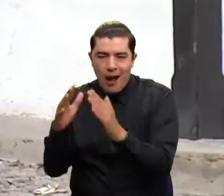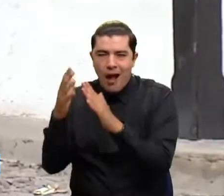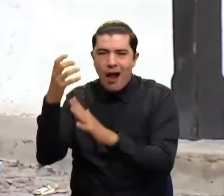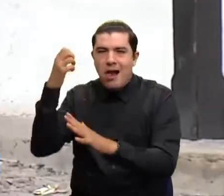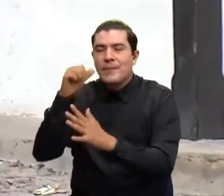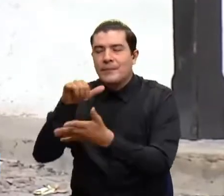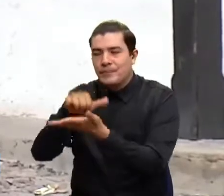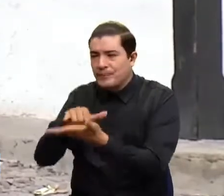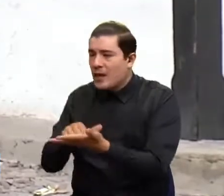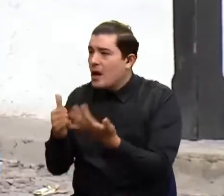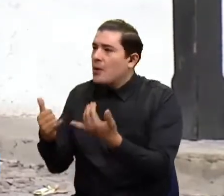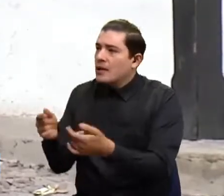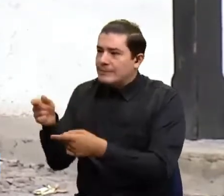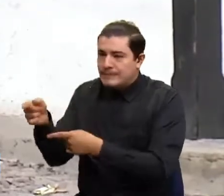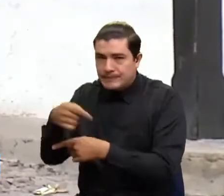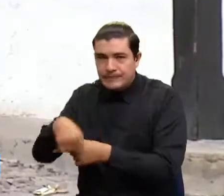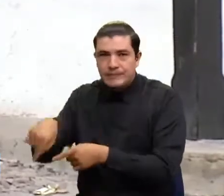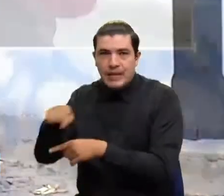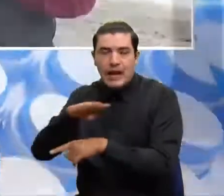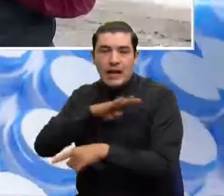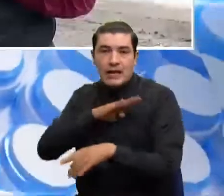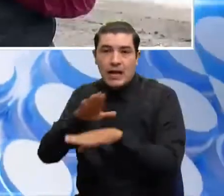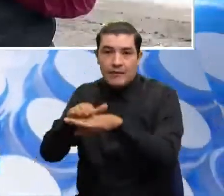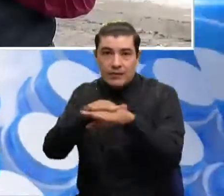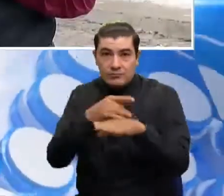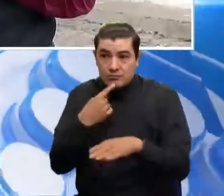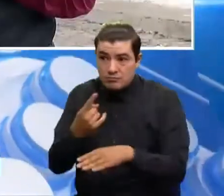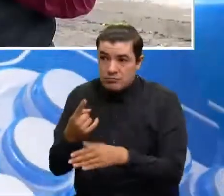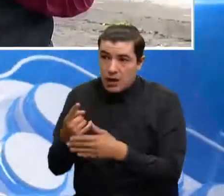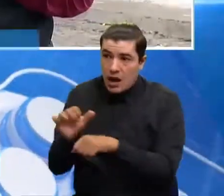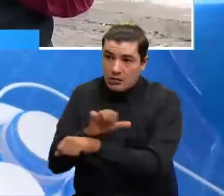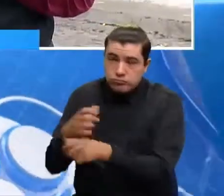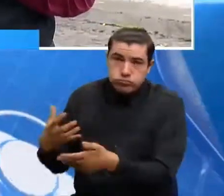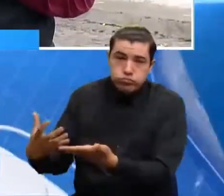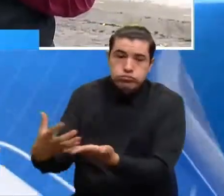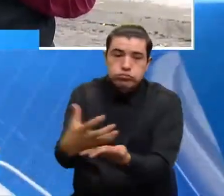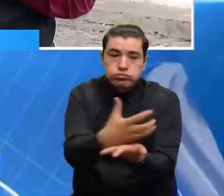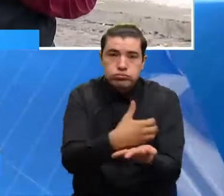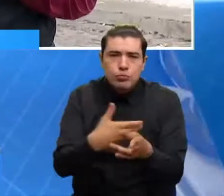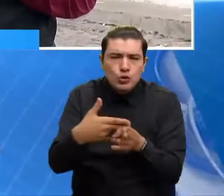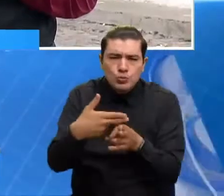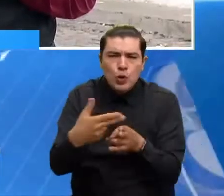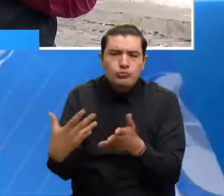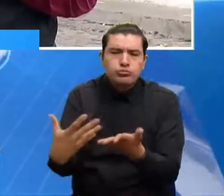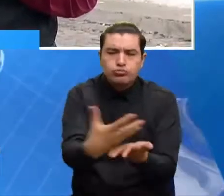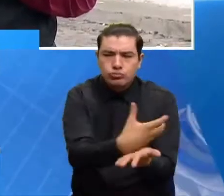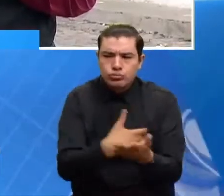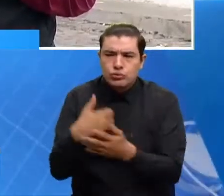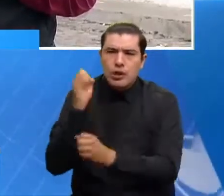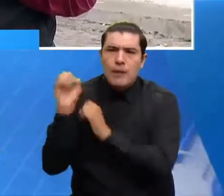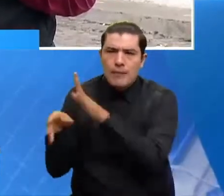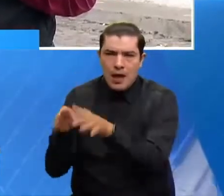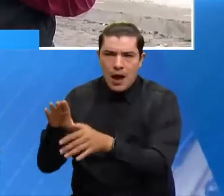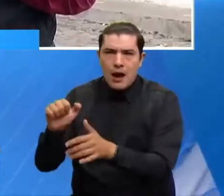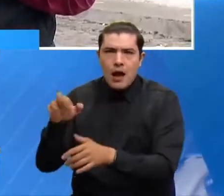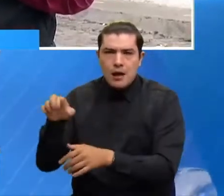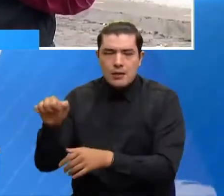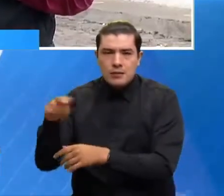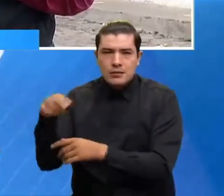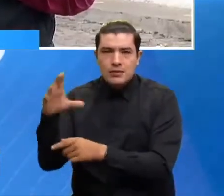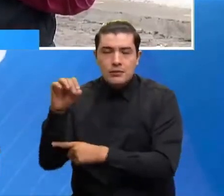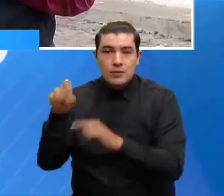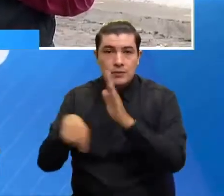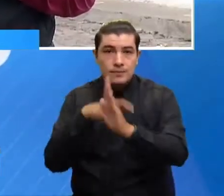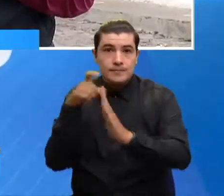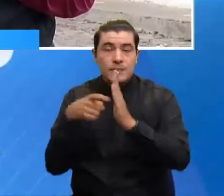pocos minutos iniciará la recolección para disponerlas nuevamente en el carrasco. Esta es la información que tenemos por el momento. Yo soy Carlos